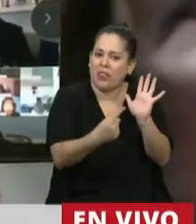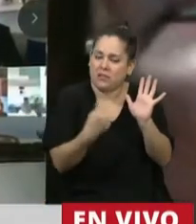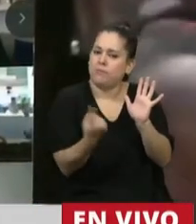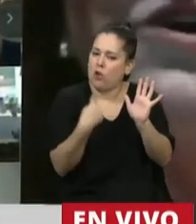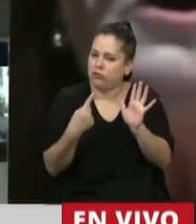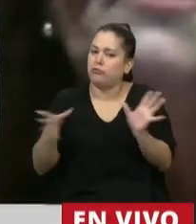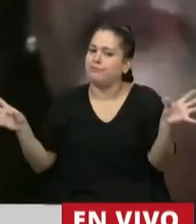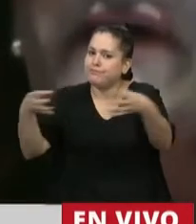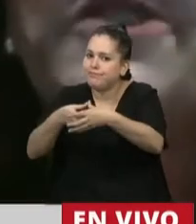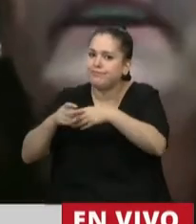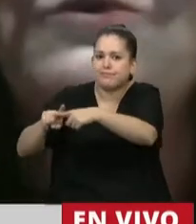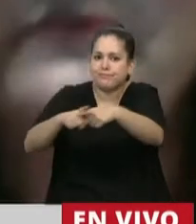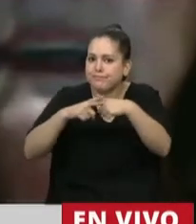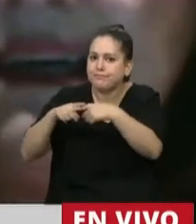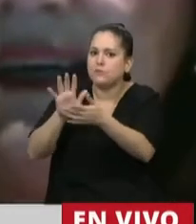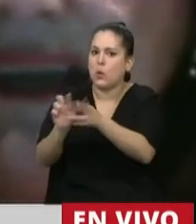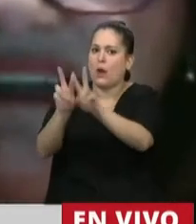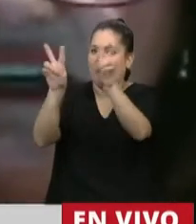discutir estas cuestiones.